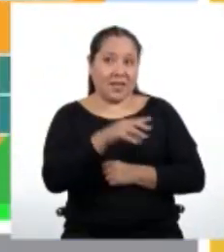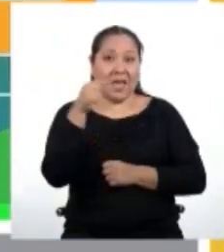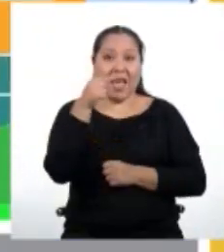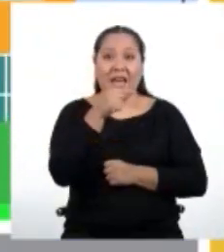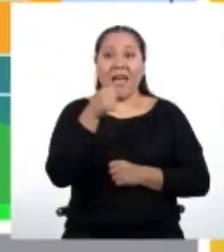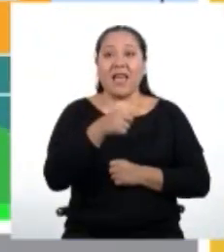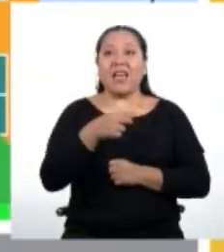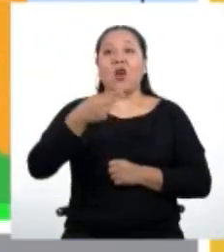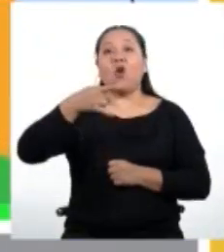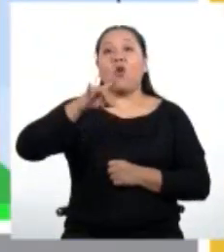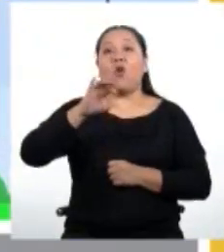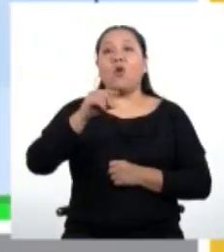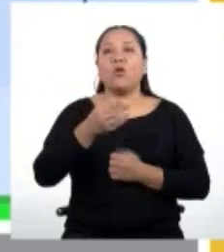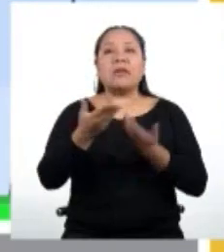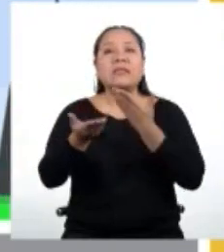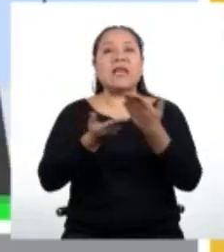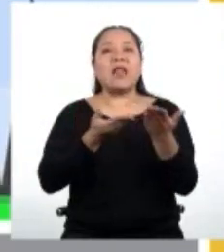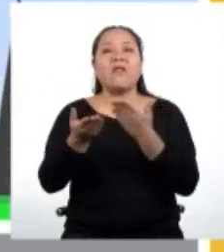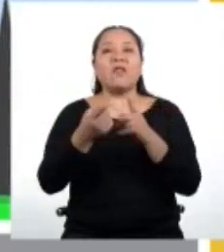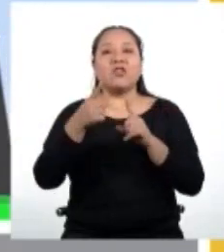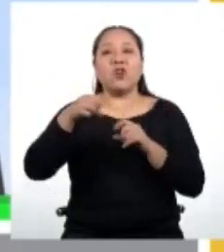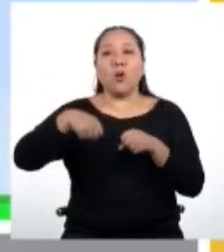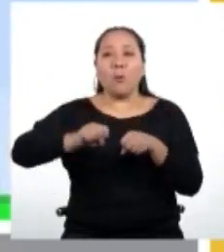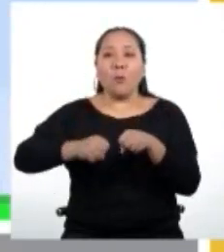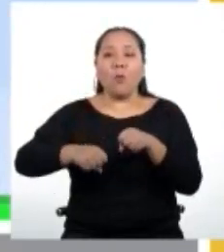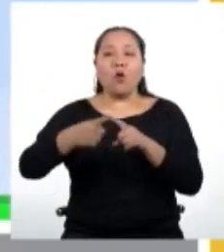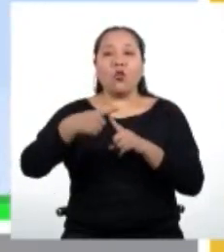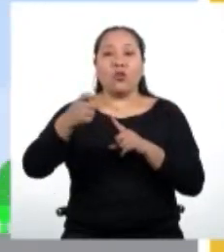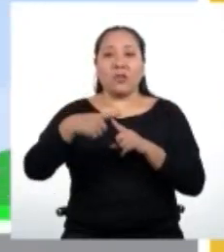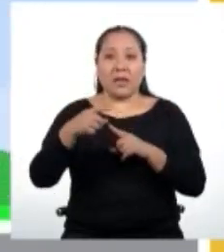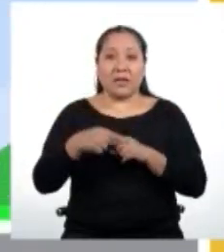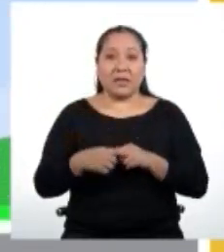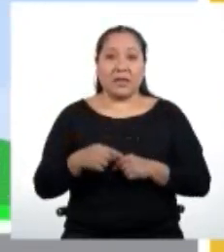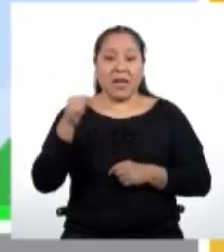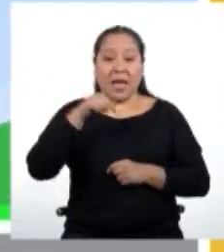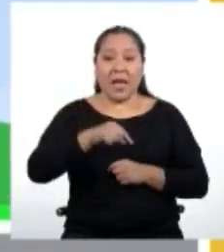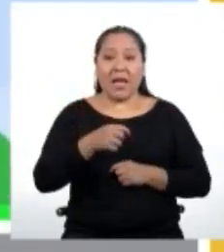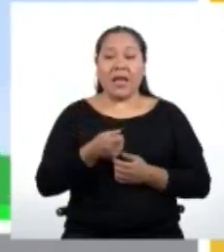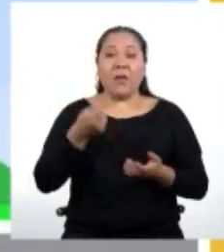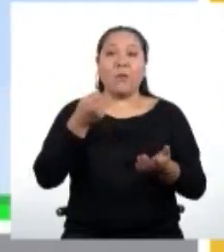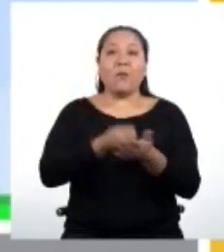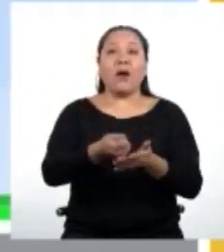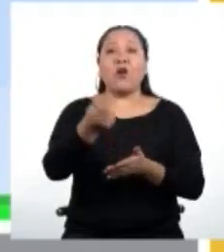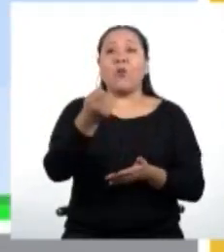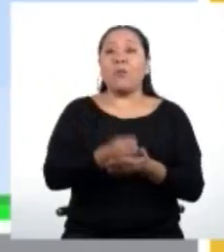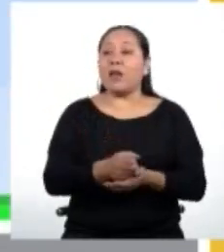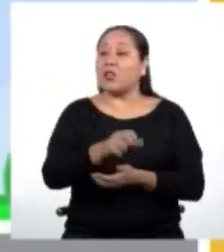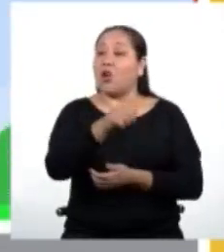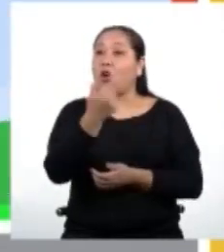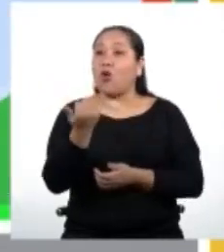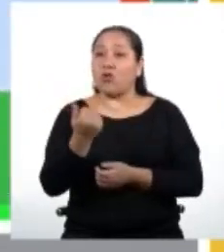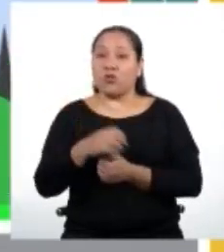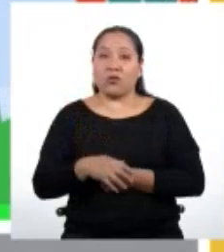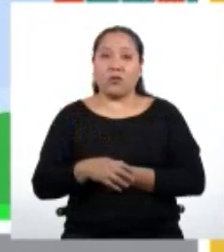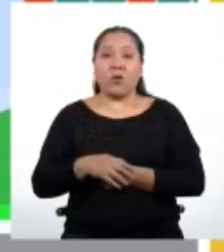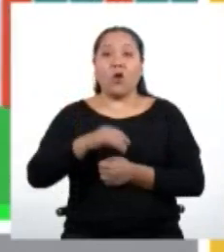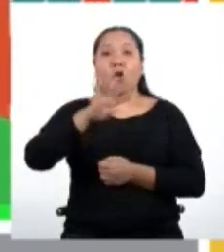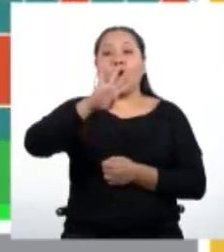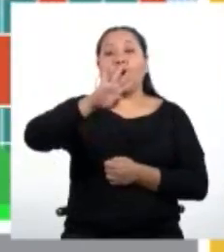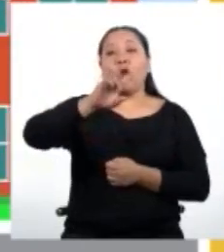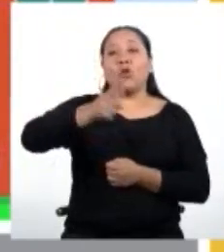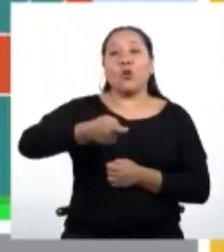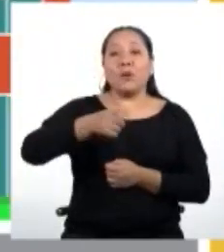Hugo hace servicio de mototaxi. Él alquila una unidad pero ha decidido comprarse una motocar de segunda mano que tiene un costo de 4